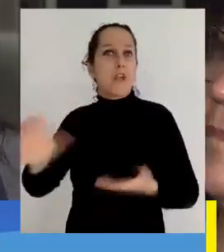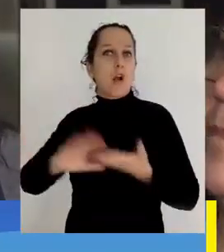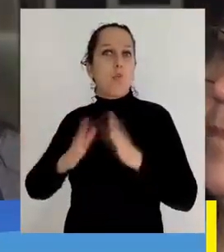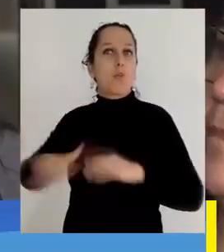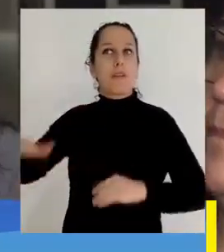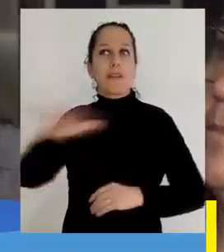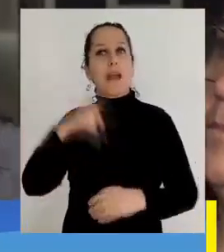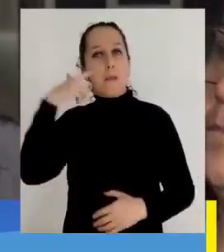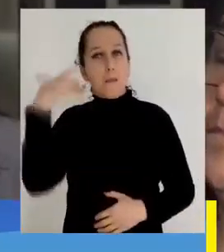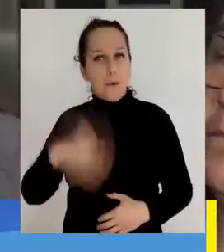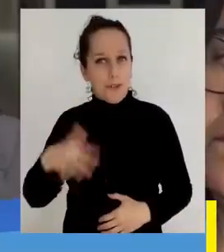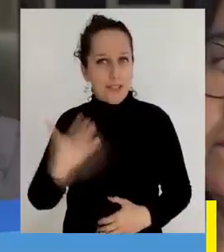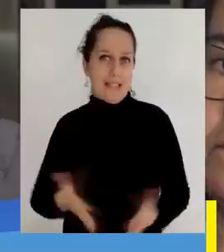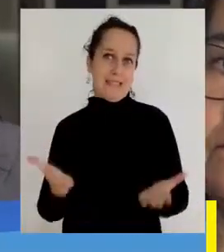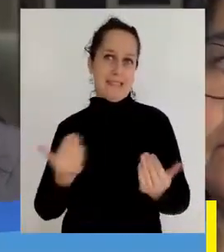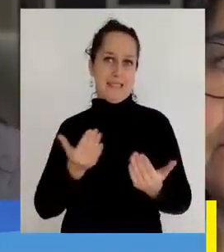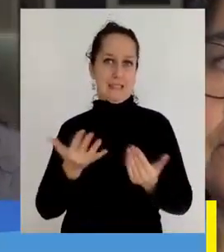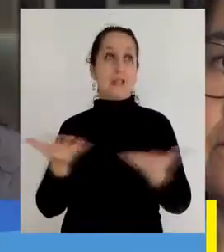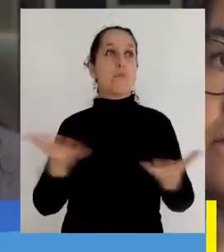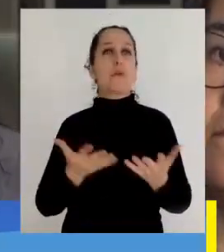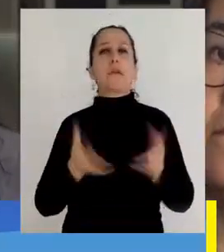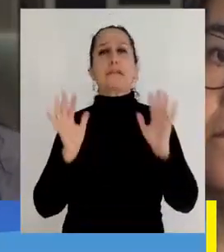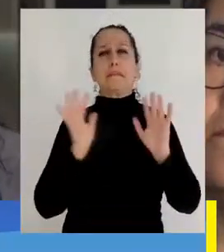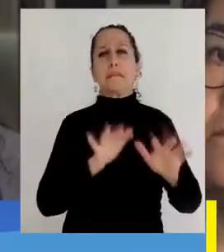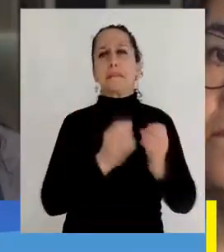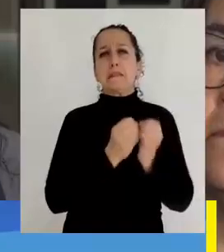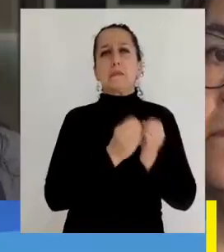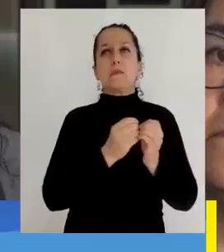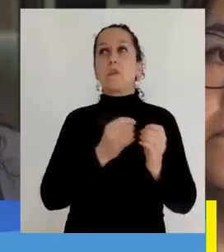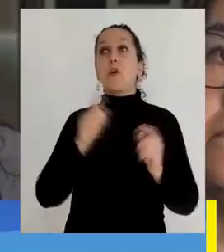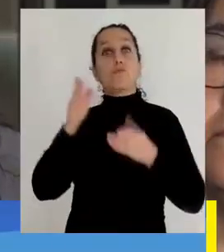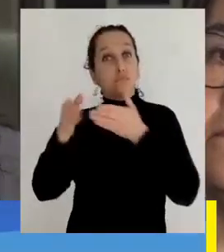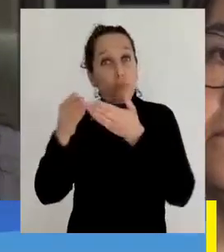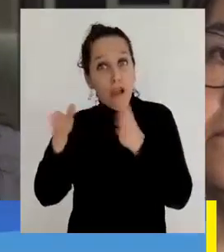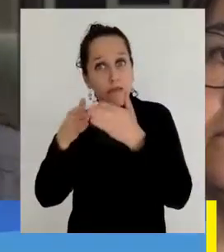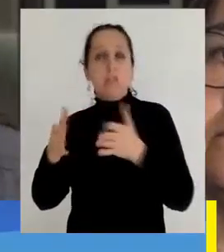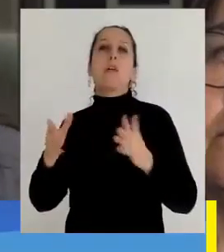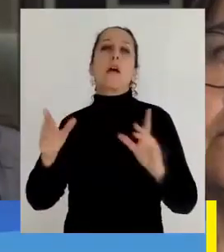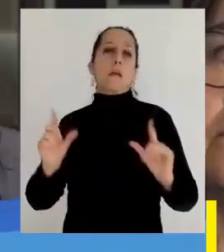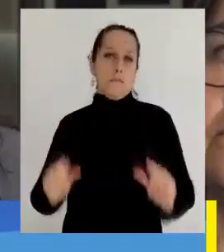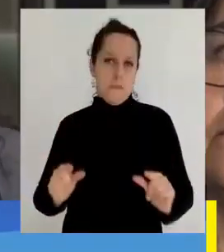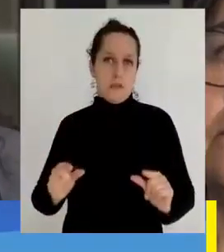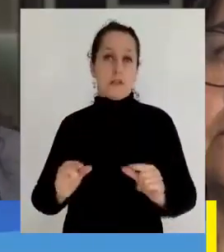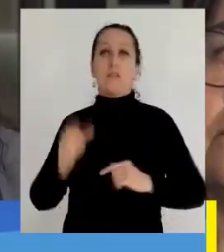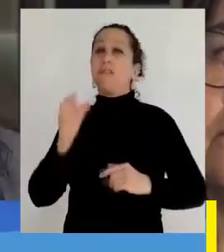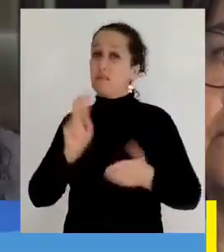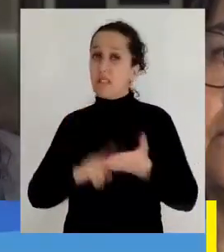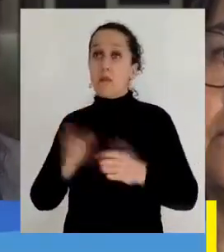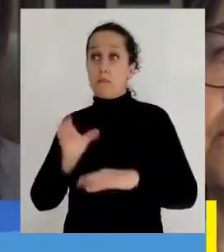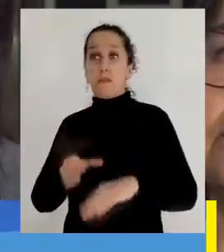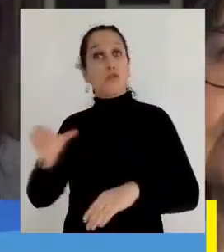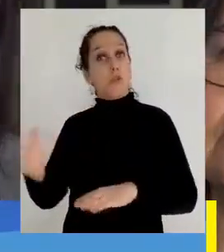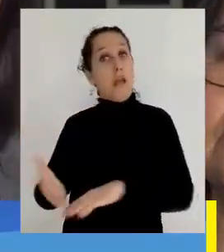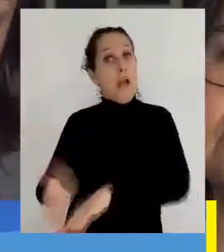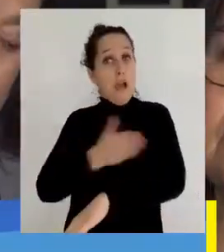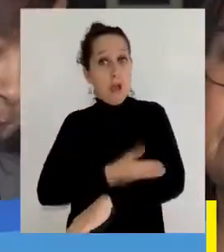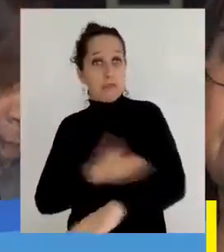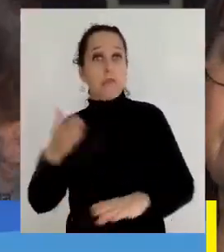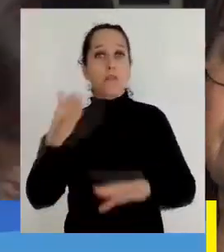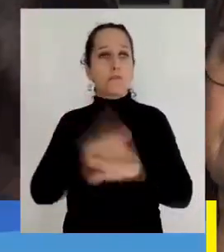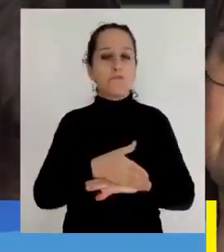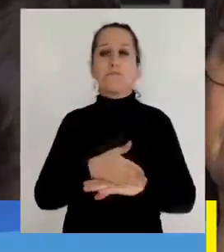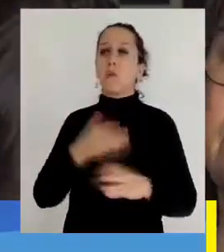comunidad es muy importante por el tema de que nos ayuda a descongestionar un poco y la necesidad de ver que las personas, cuando se vienen muy antes de tiempo,